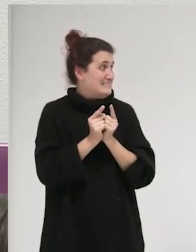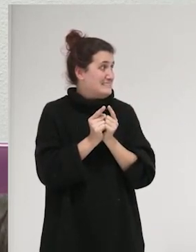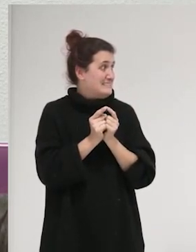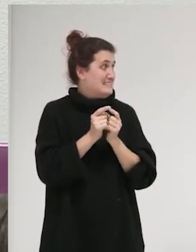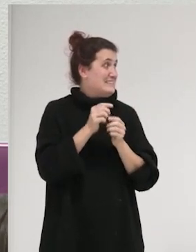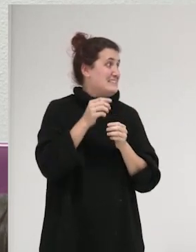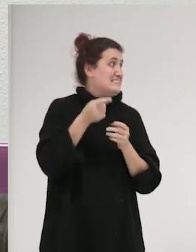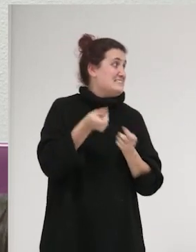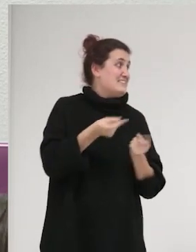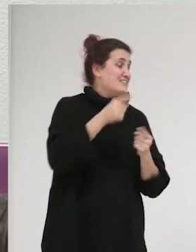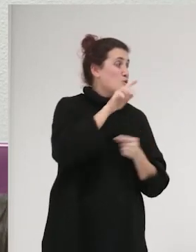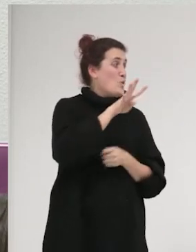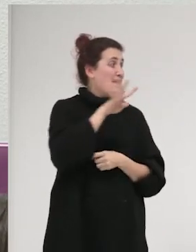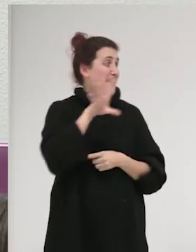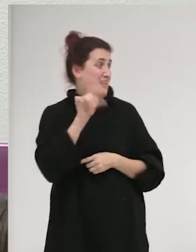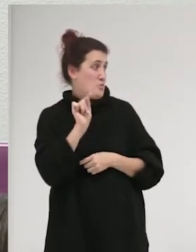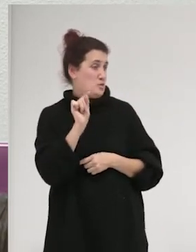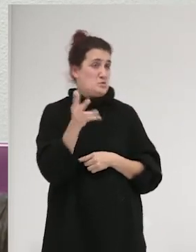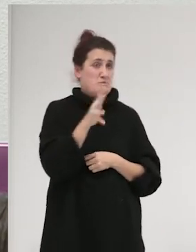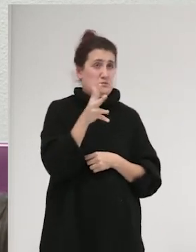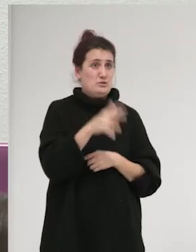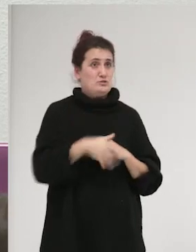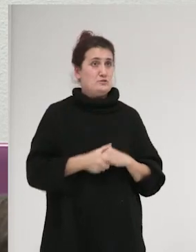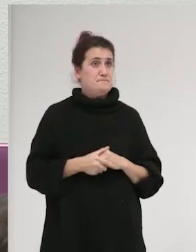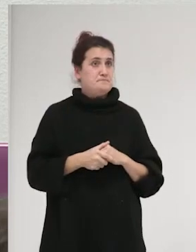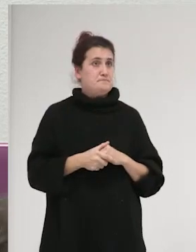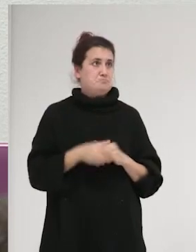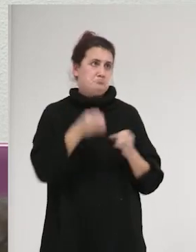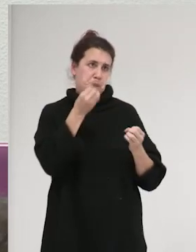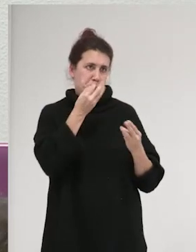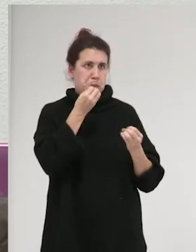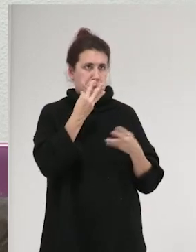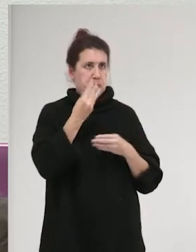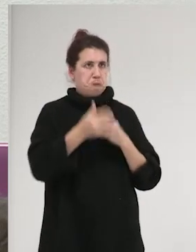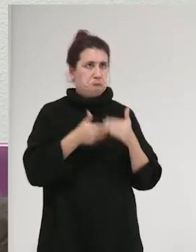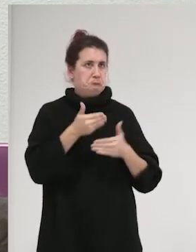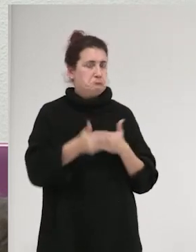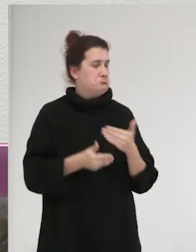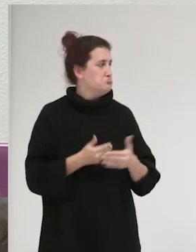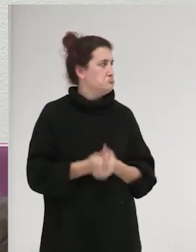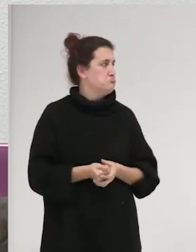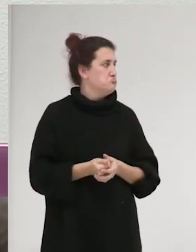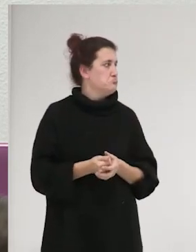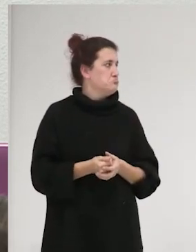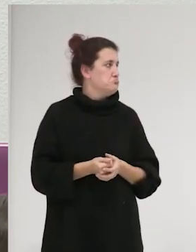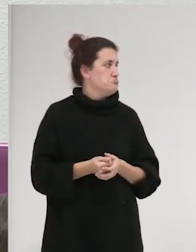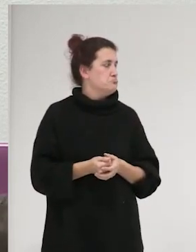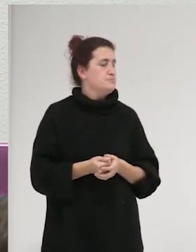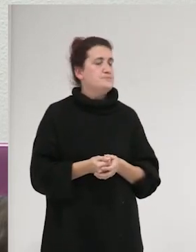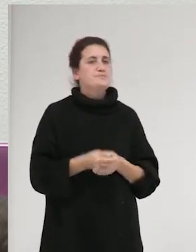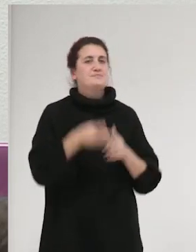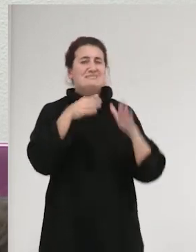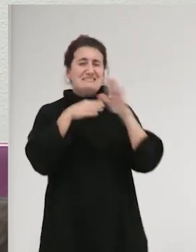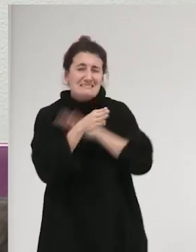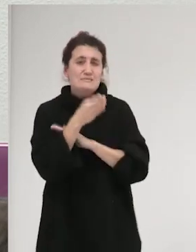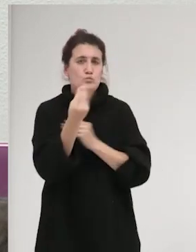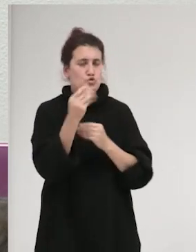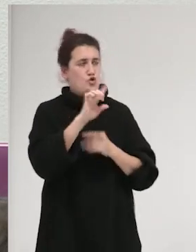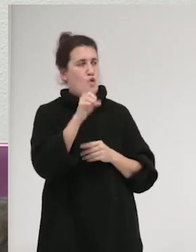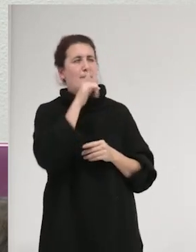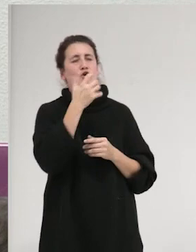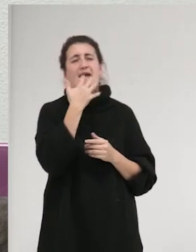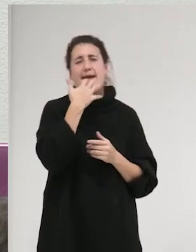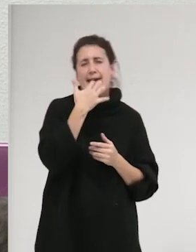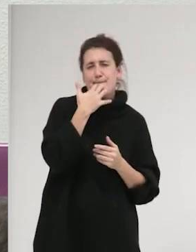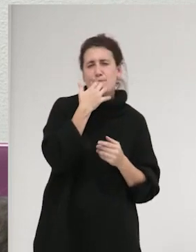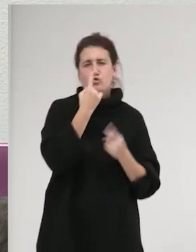Llevas 45 minutos. Vale. Bueno, pues vamos bien. Vamos a... No voy a entrar mucho, pero bueno, voy a daros como algunos